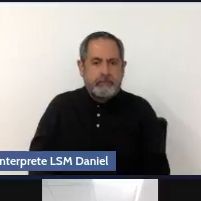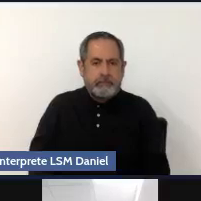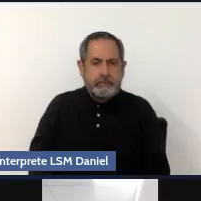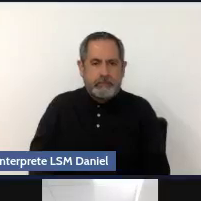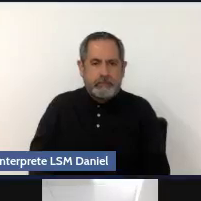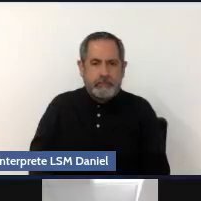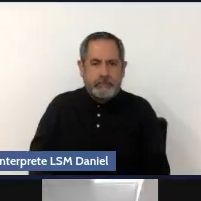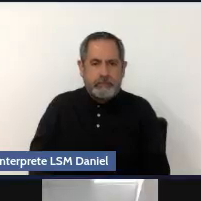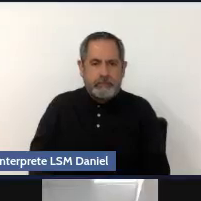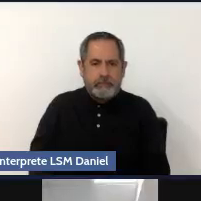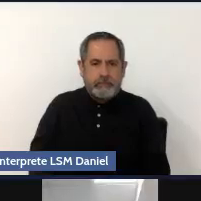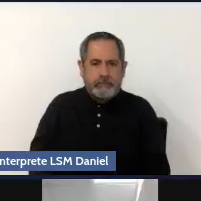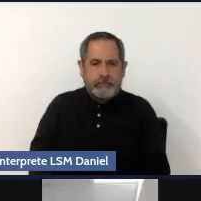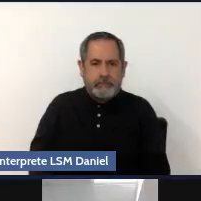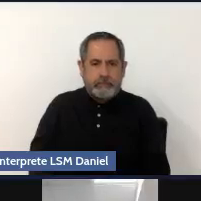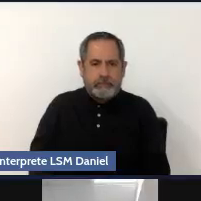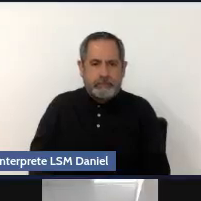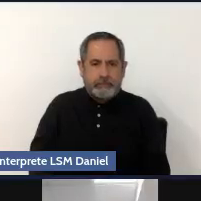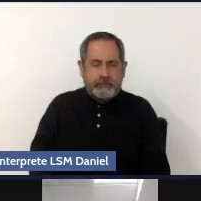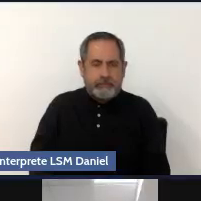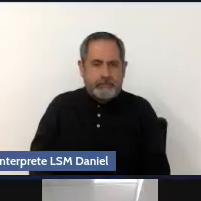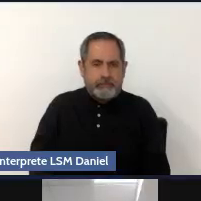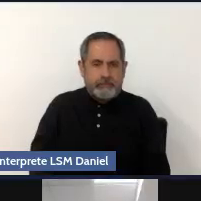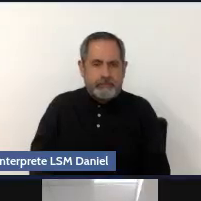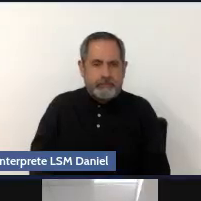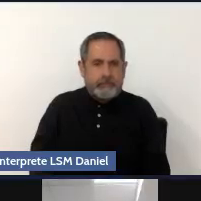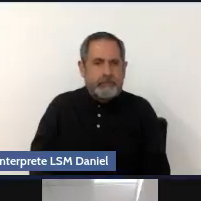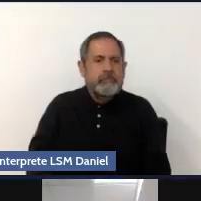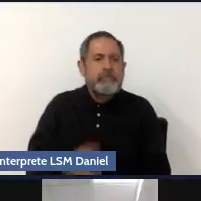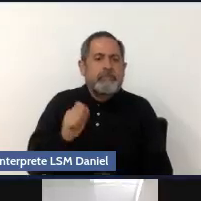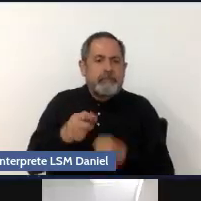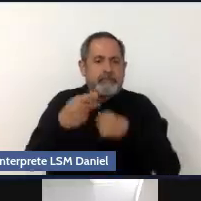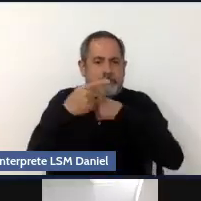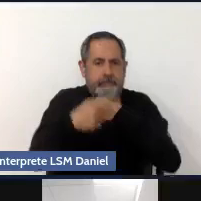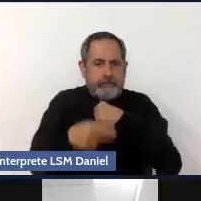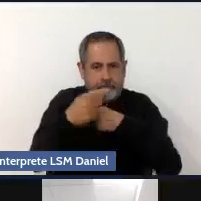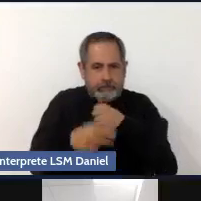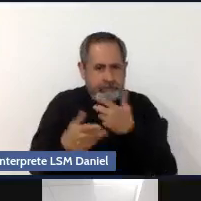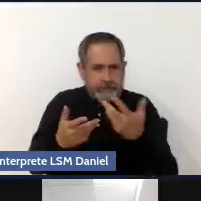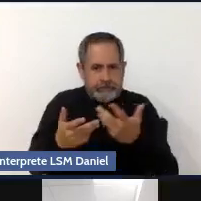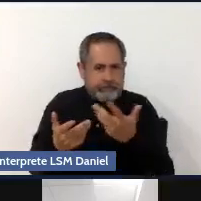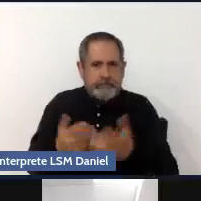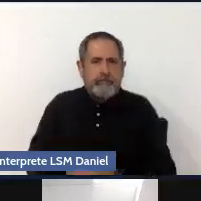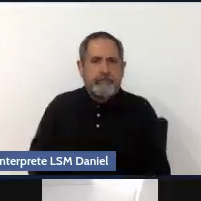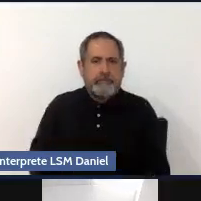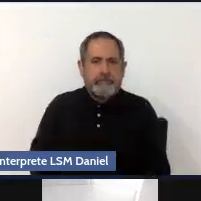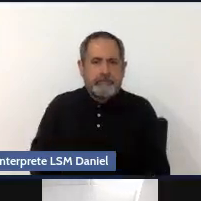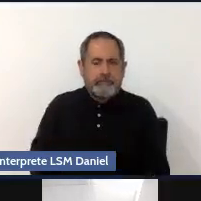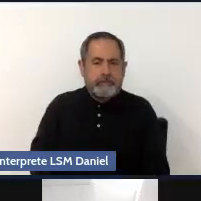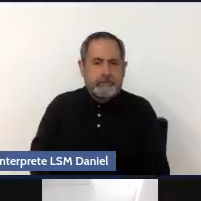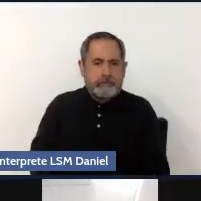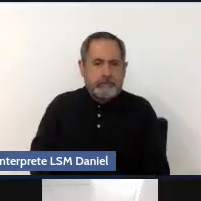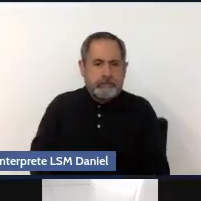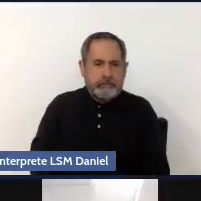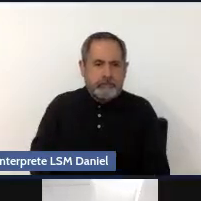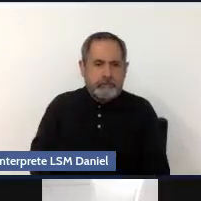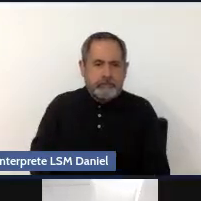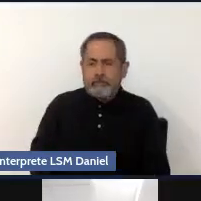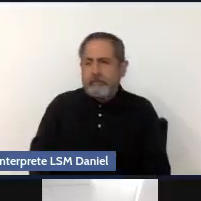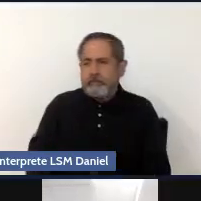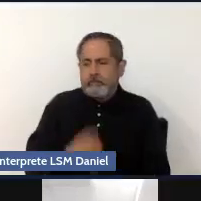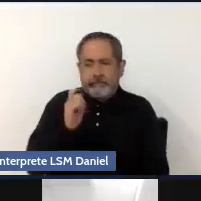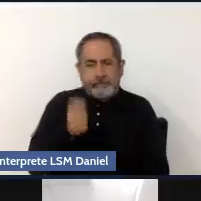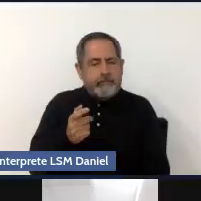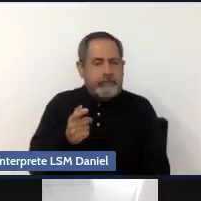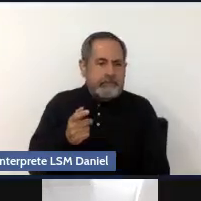Entonces, los factores de riesgo, aunque un factor de riesgo puede ser